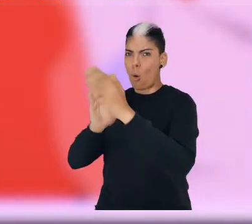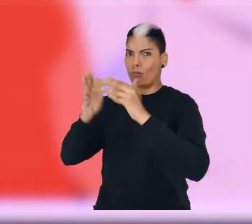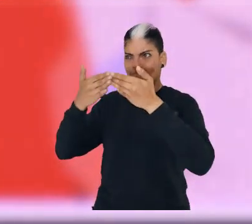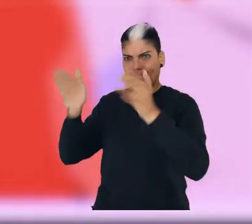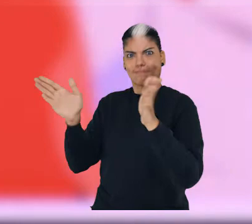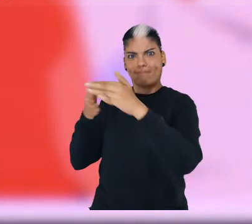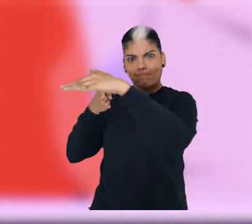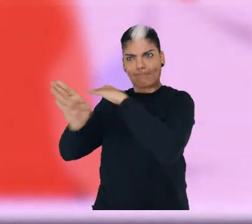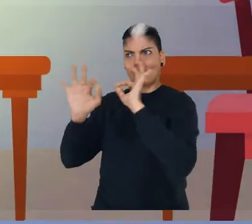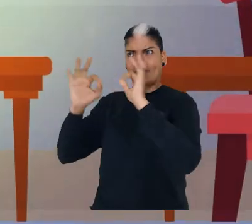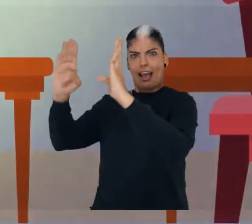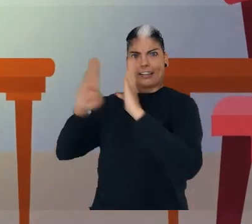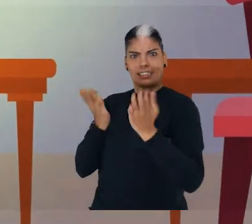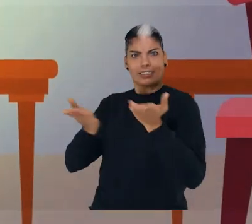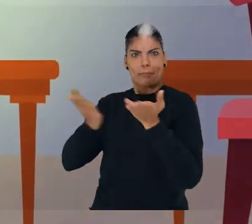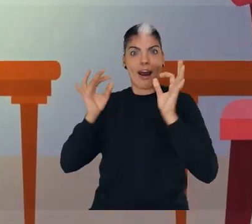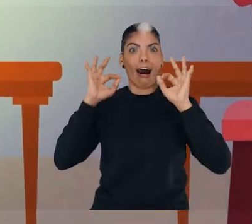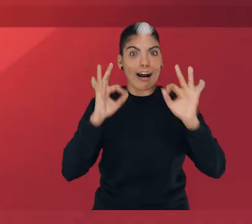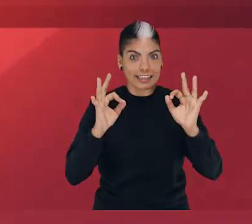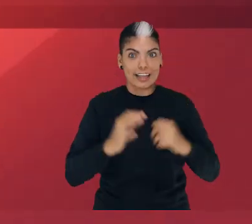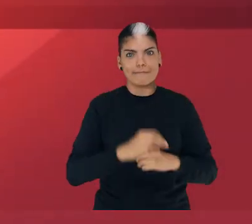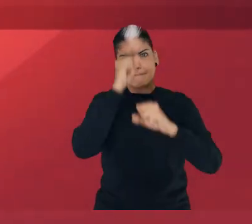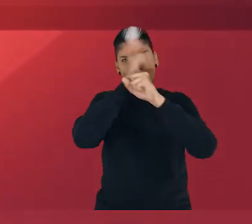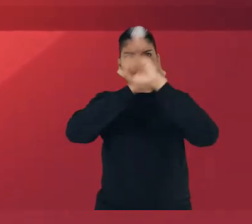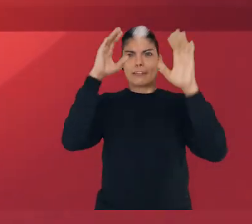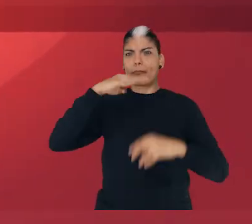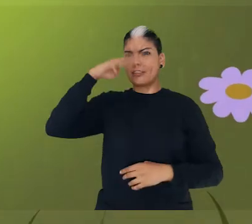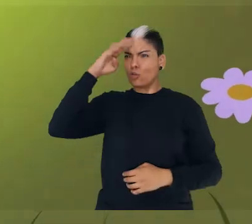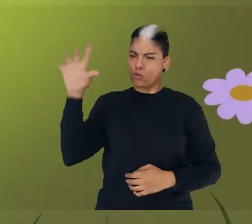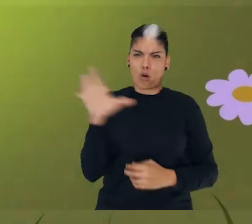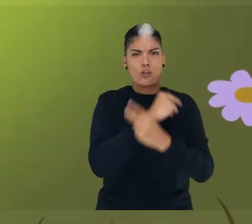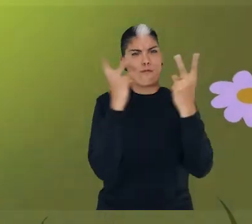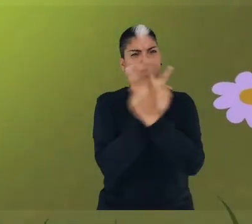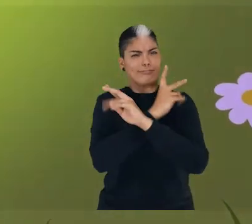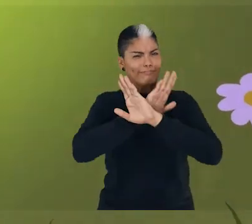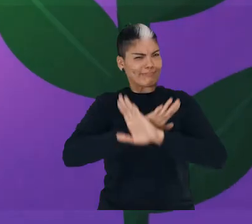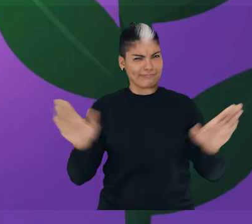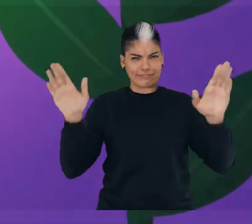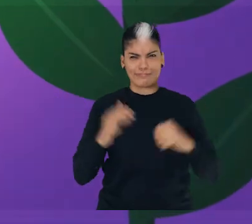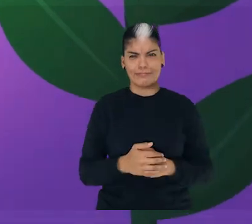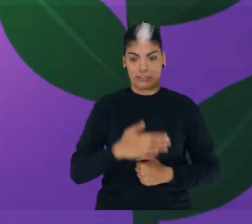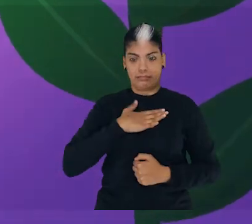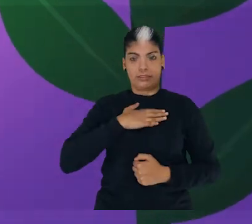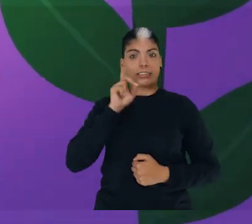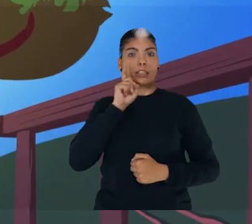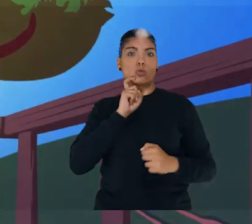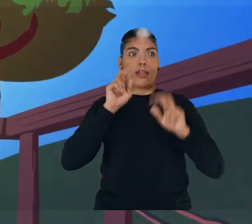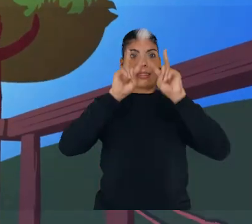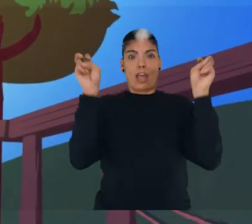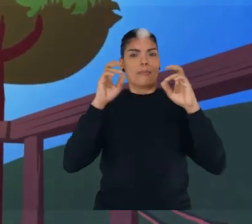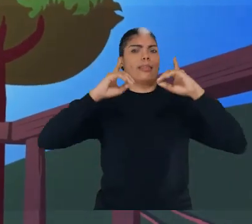y de calidad en estos servicios. Queremos una Medellín donde las mujeres gocen de una vida libre de violencias y de una sexualidad libre,